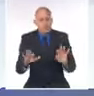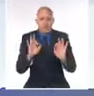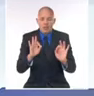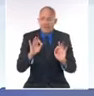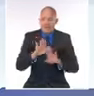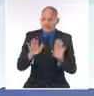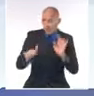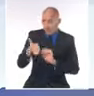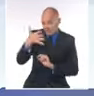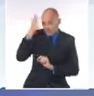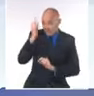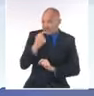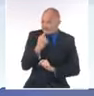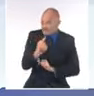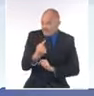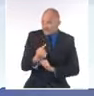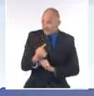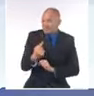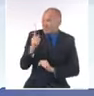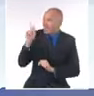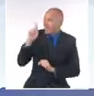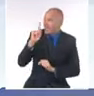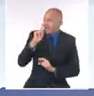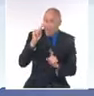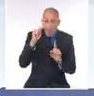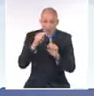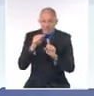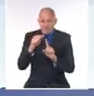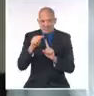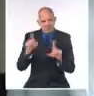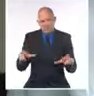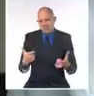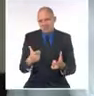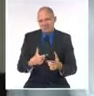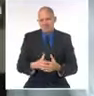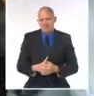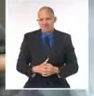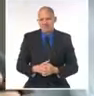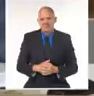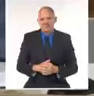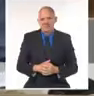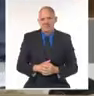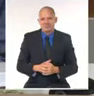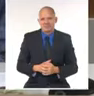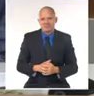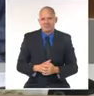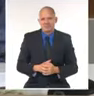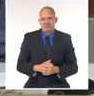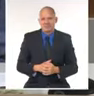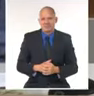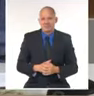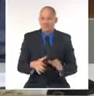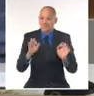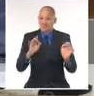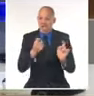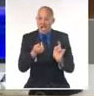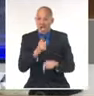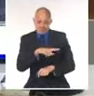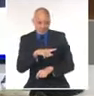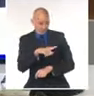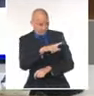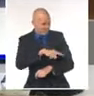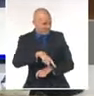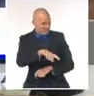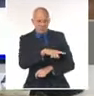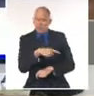presidente aseguró que no lograron los propósitos de los enemigos de la revolución. Trabajó con unidades, trabajó como hacemos la